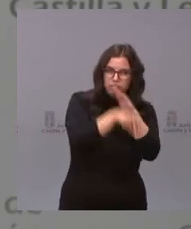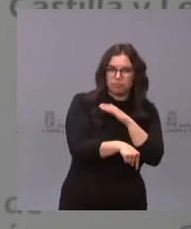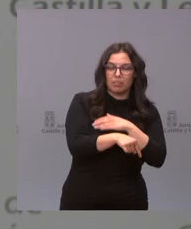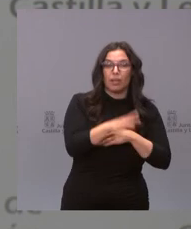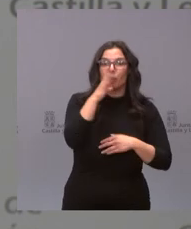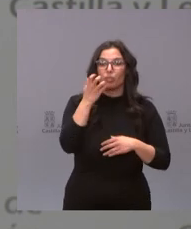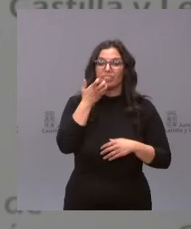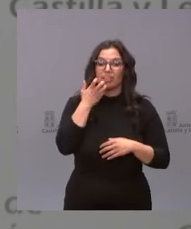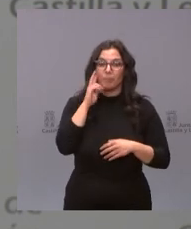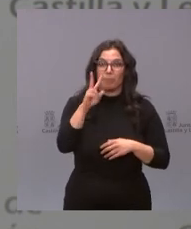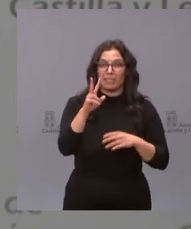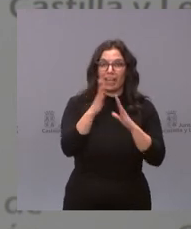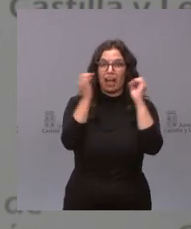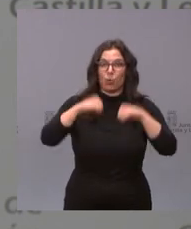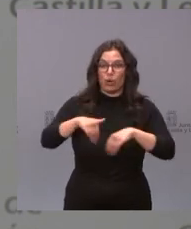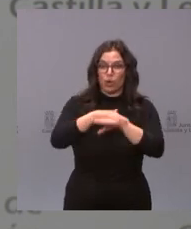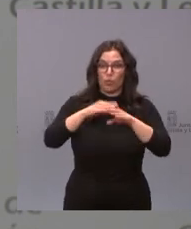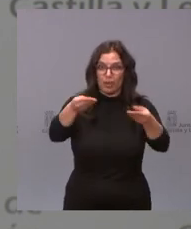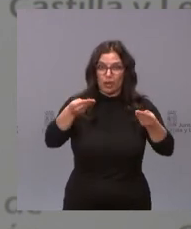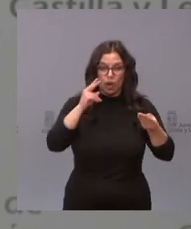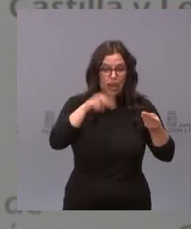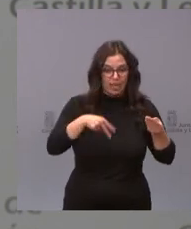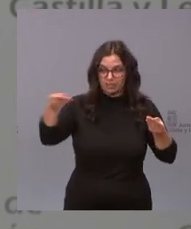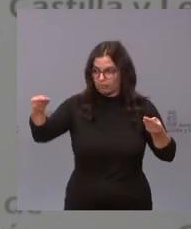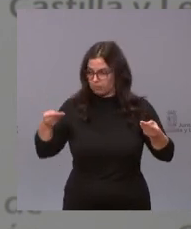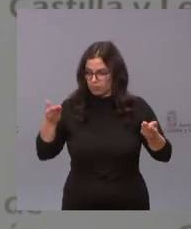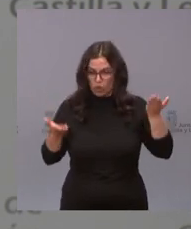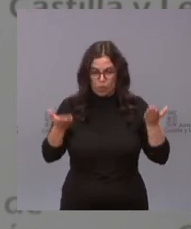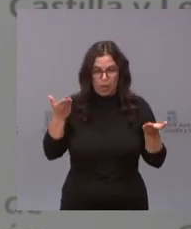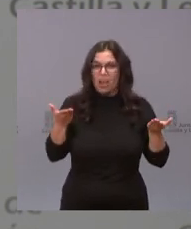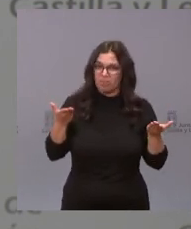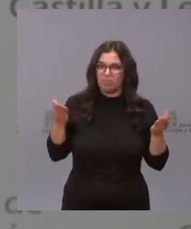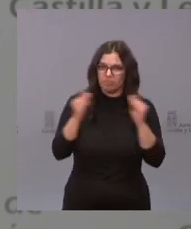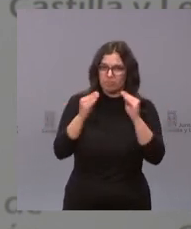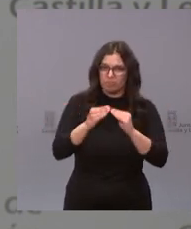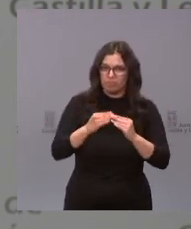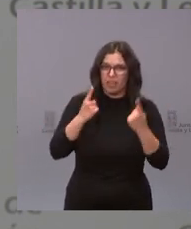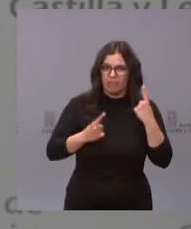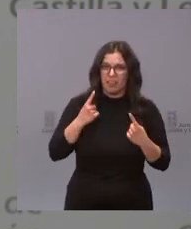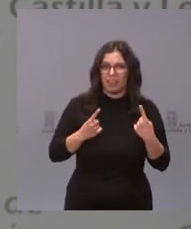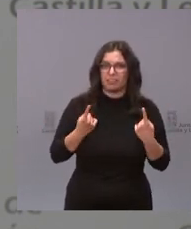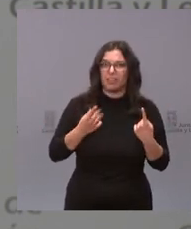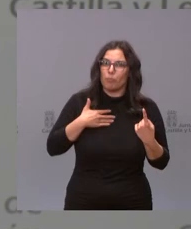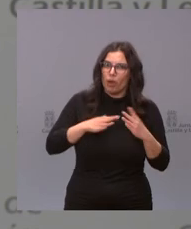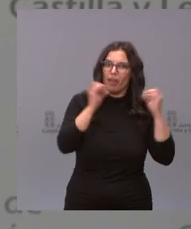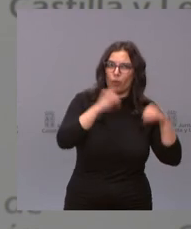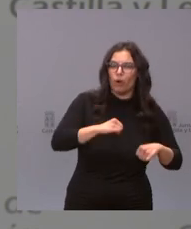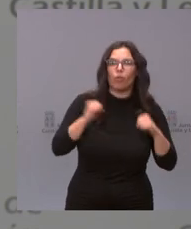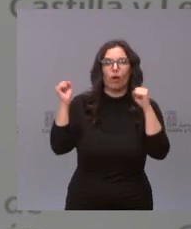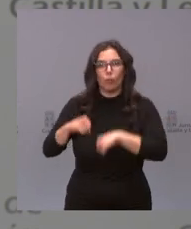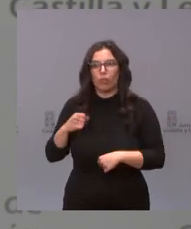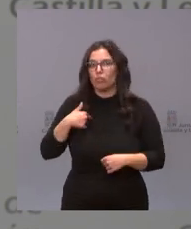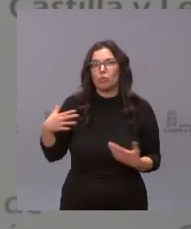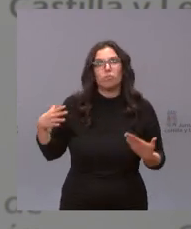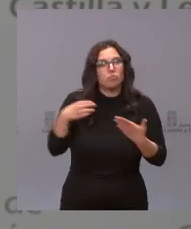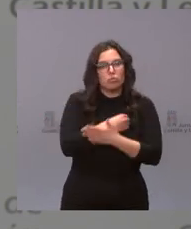acuerdos de gobierno ve que no hay muchas diferencias es que realmente se puede llegar a acuerdos y yo estoy muy satisfecha con los acuerdos que tengo con